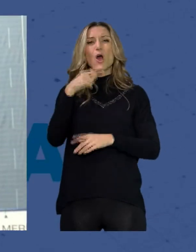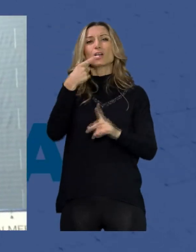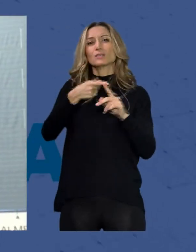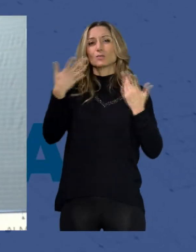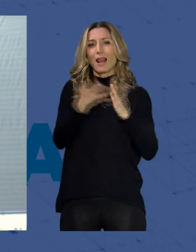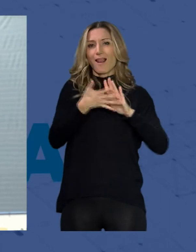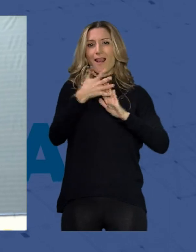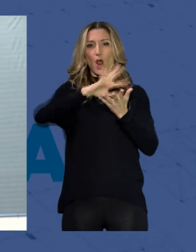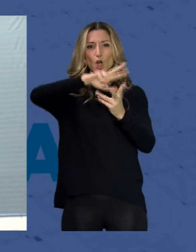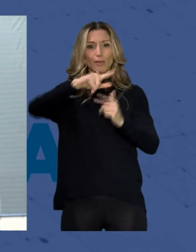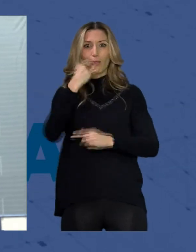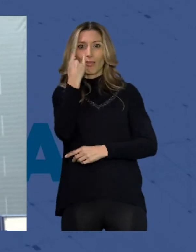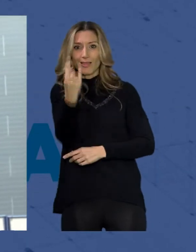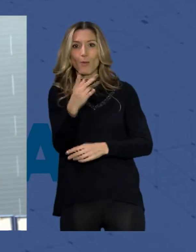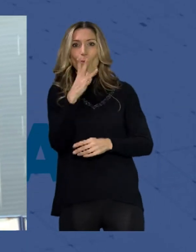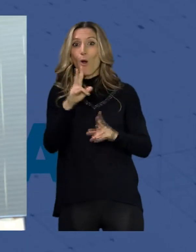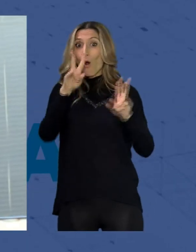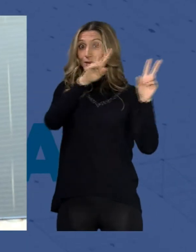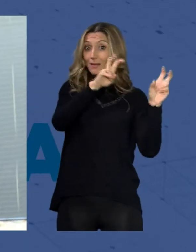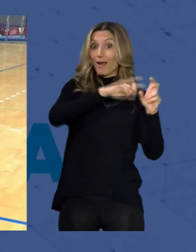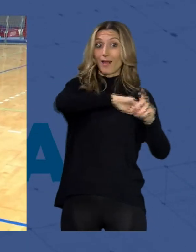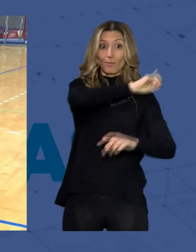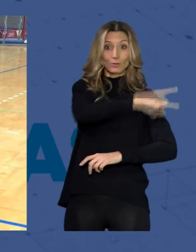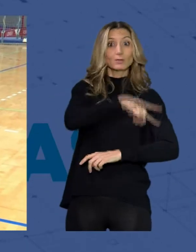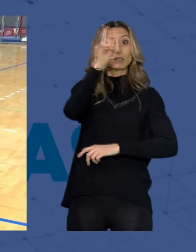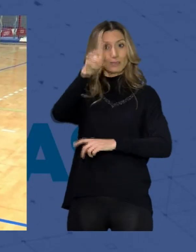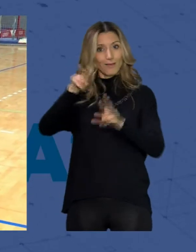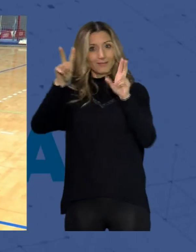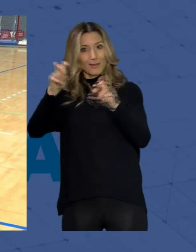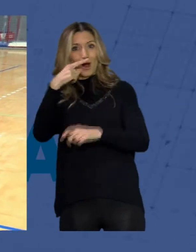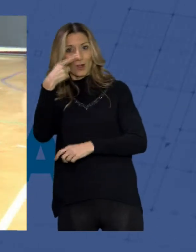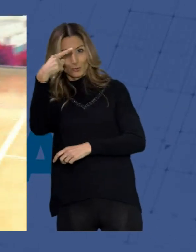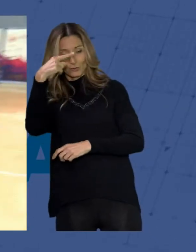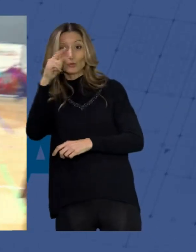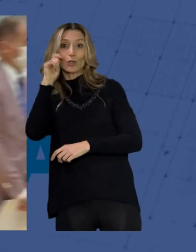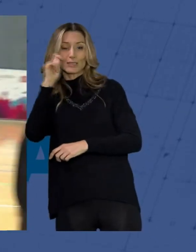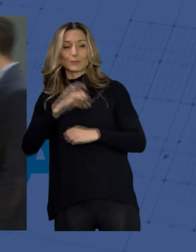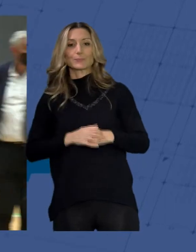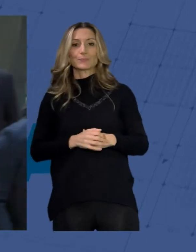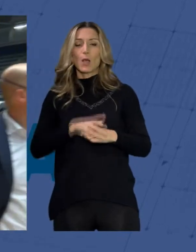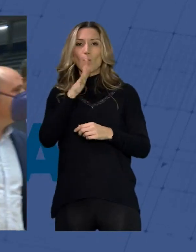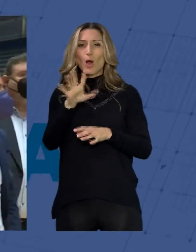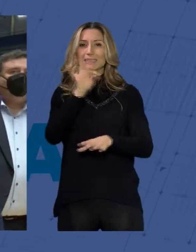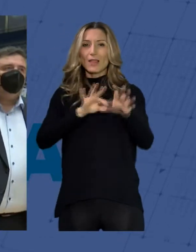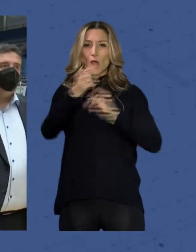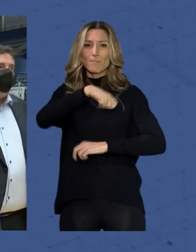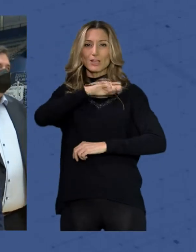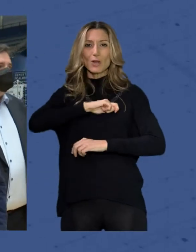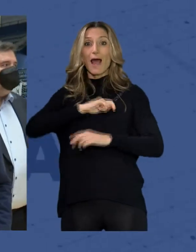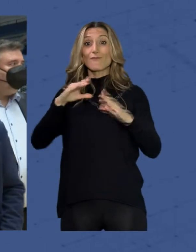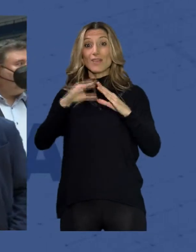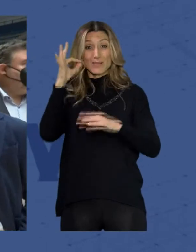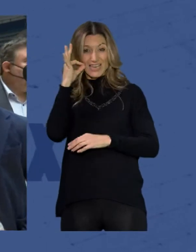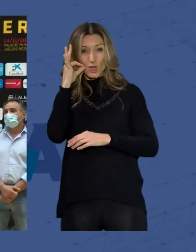lo más atractiva a nivel deportivo y también turístico y es que la selección española de baloncesto femenino estará el próximo